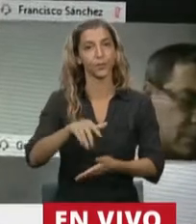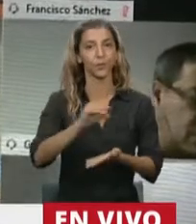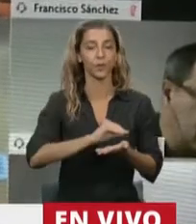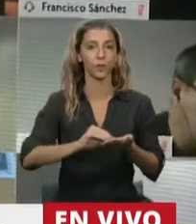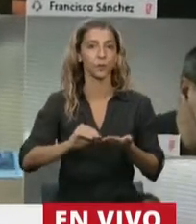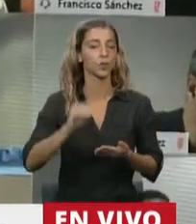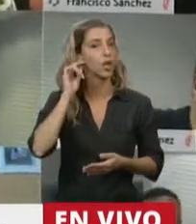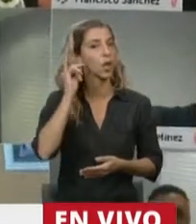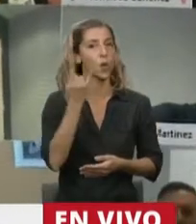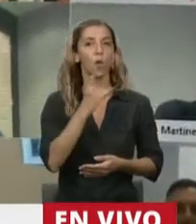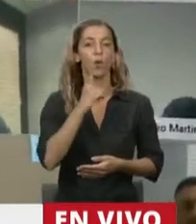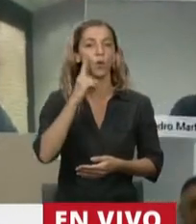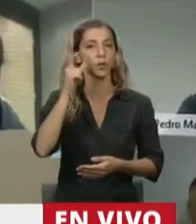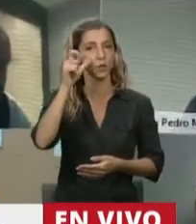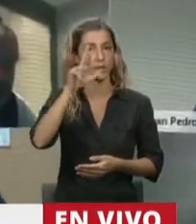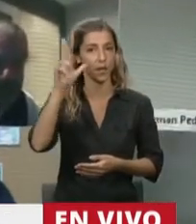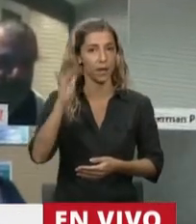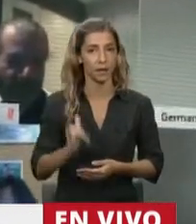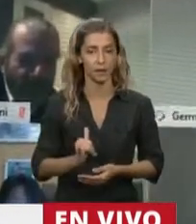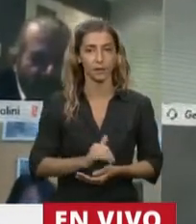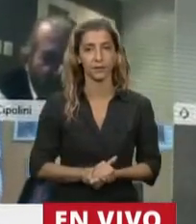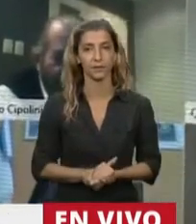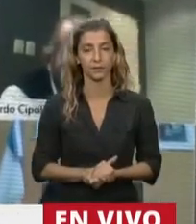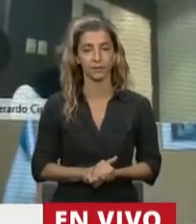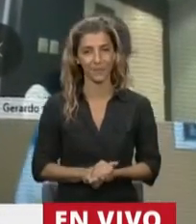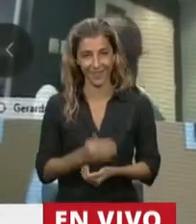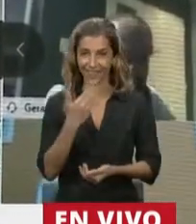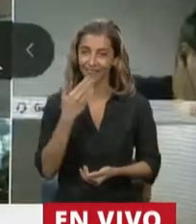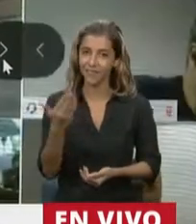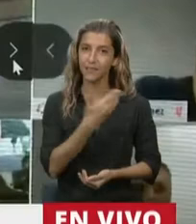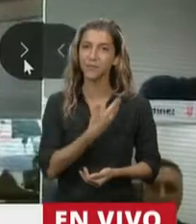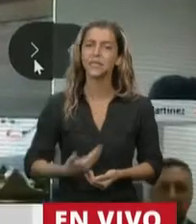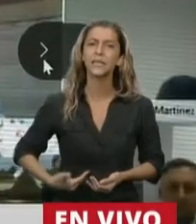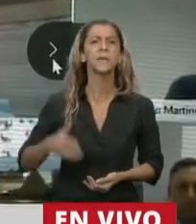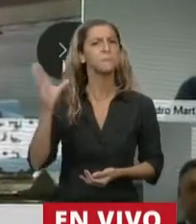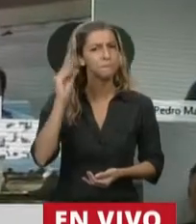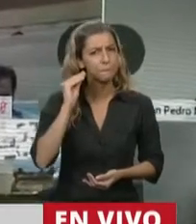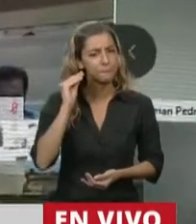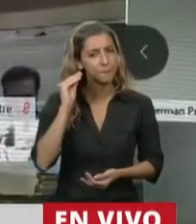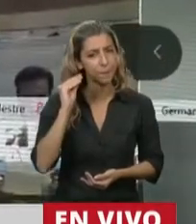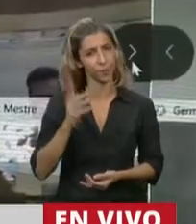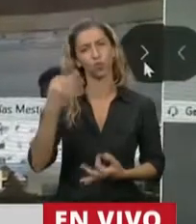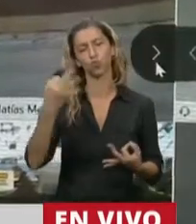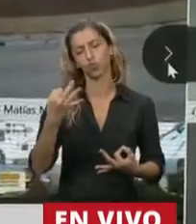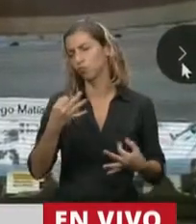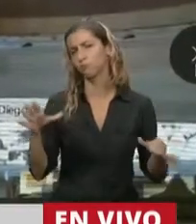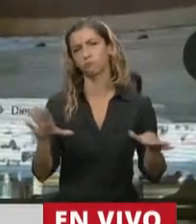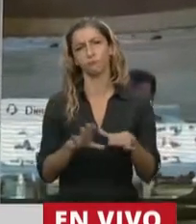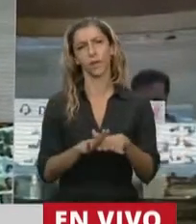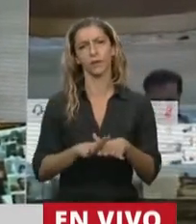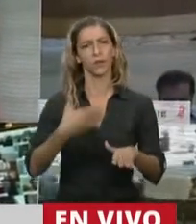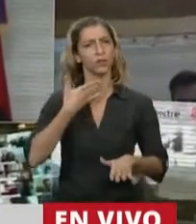Gracias, Presidente. ¿Se me escucha allí, Presidente? Perfecto, alto, claro y firme,